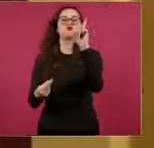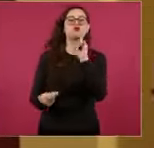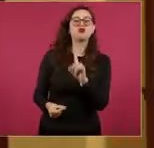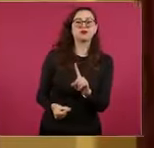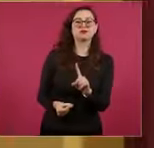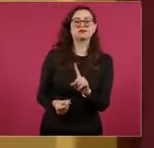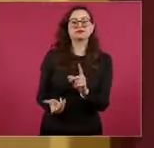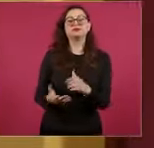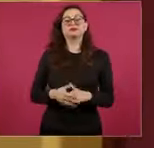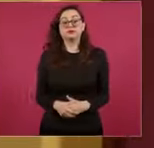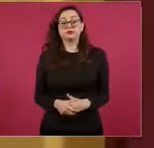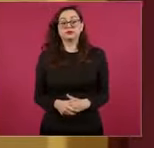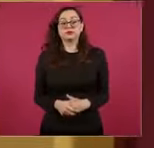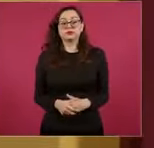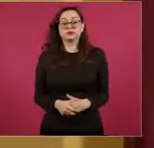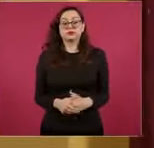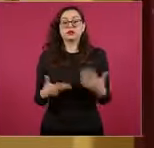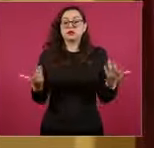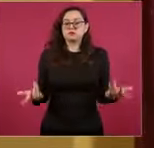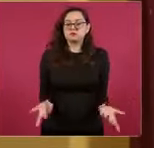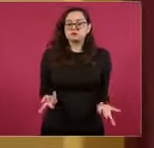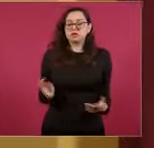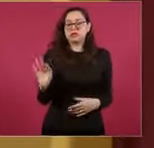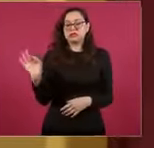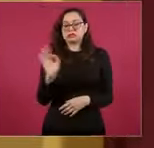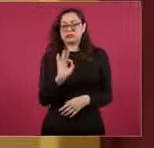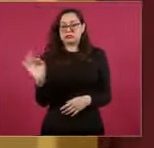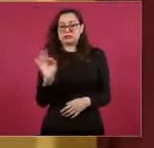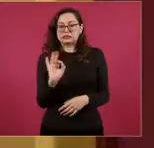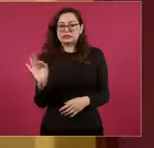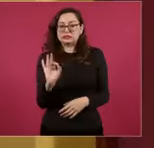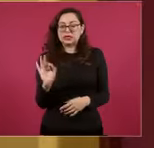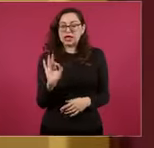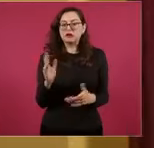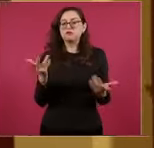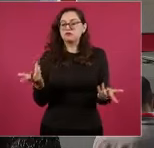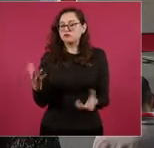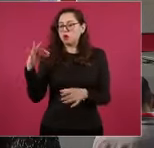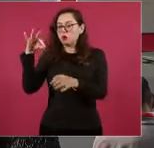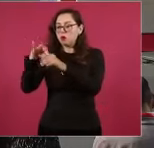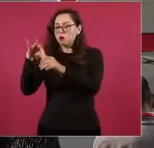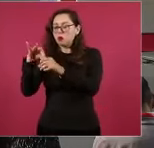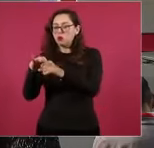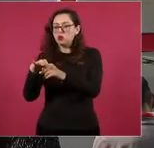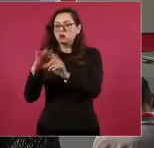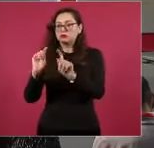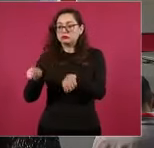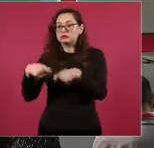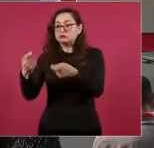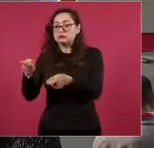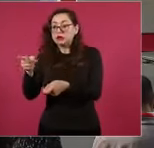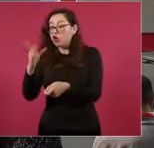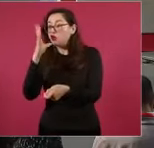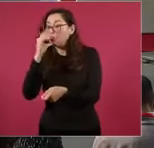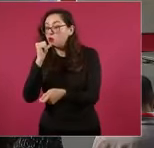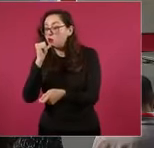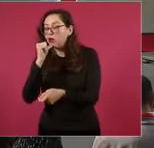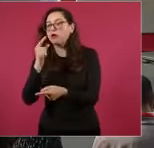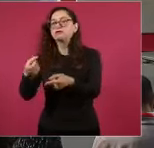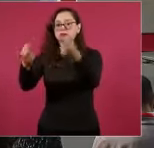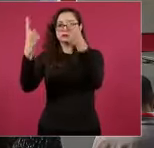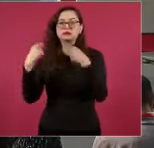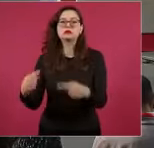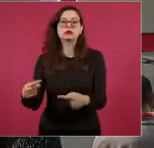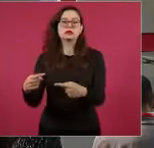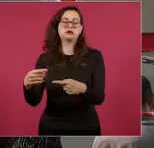En caso de la ausencia de alguno de estos, por prelación va a ocupar quien haya obtenido más votos